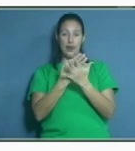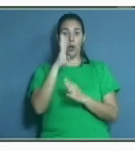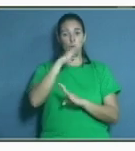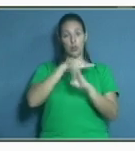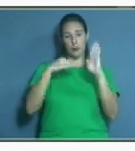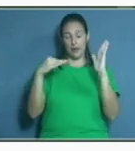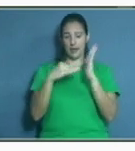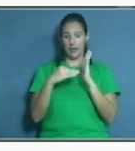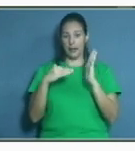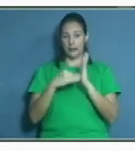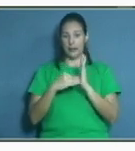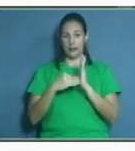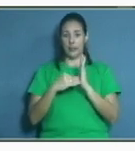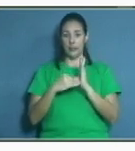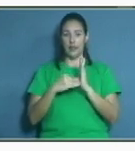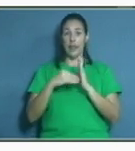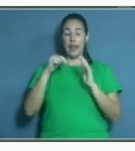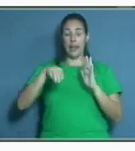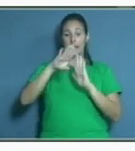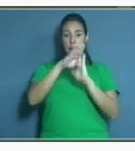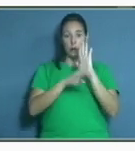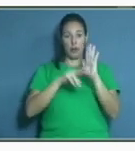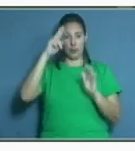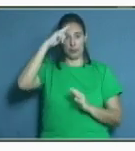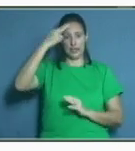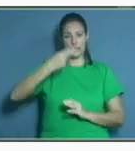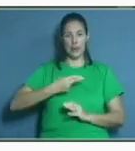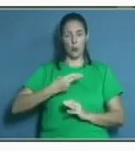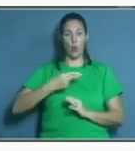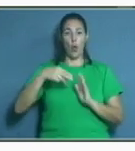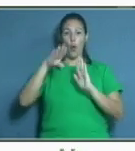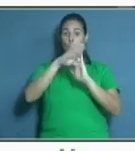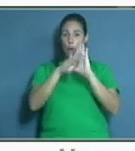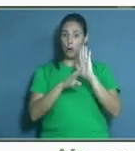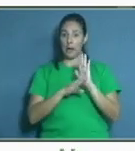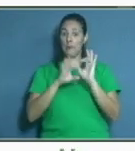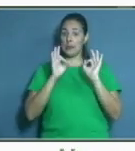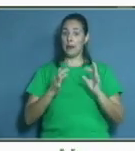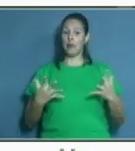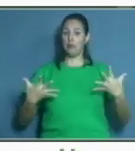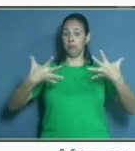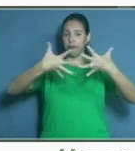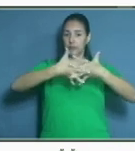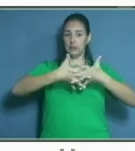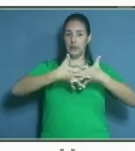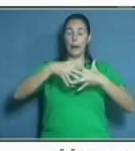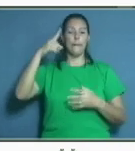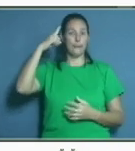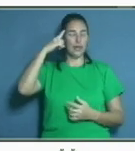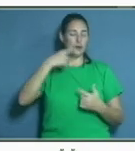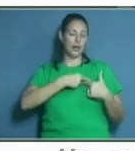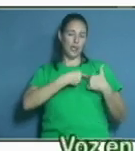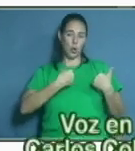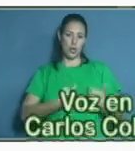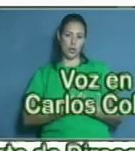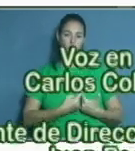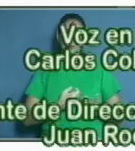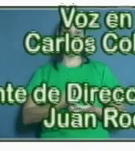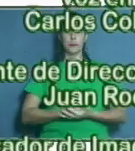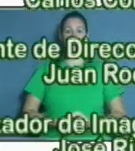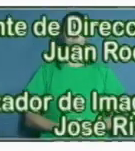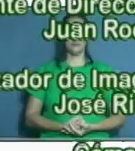30 de la tarde. Mitos de la Salud, el programa donde se dan la mano, mente y corazón.